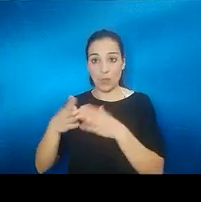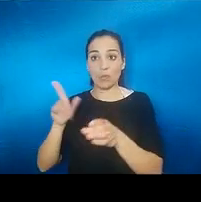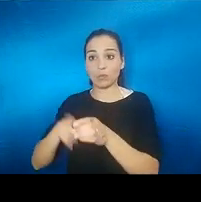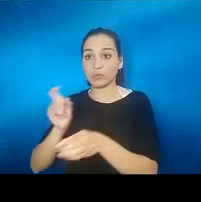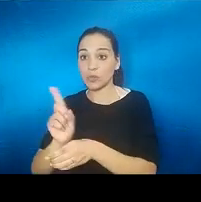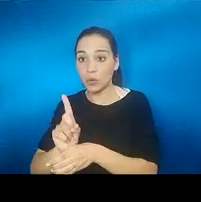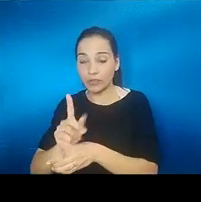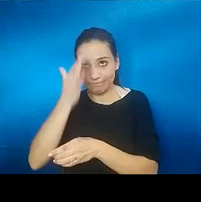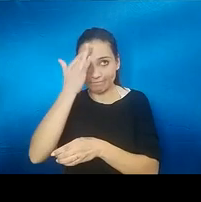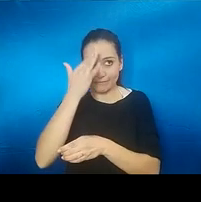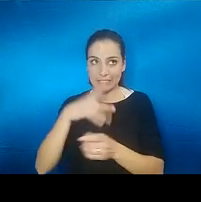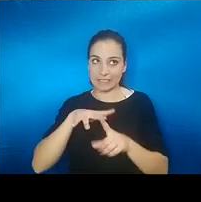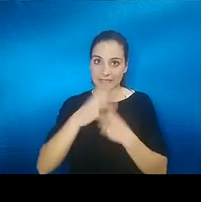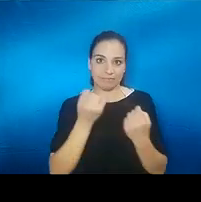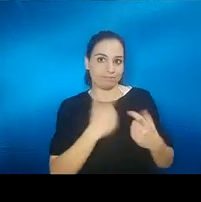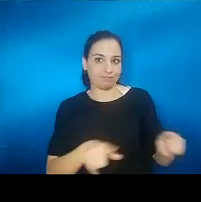muchísimo.